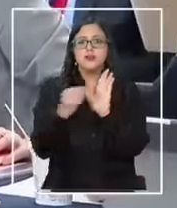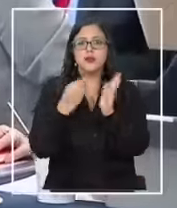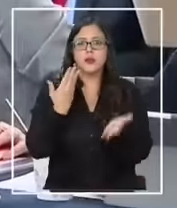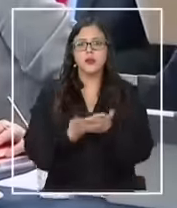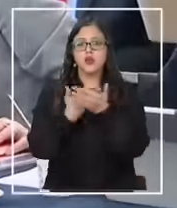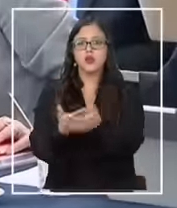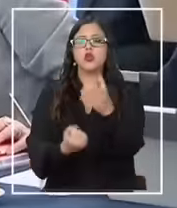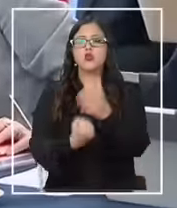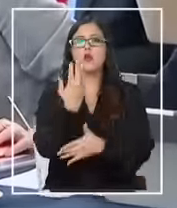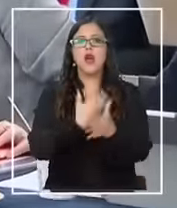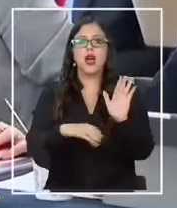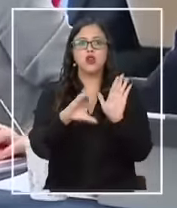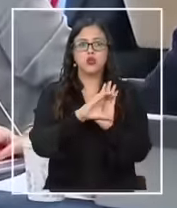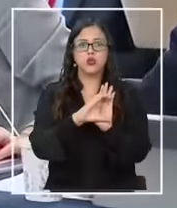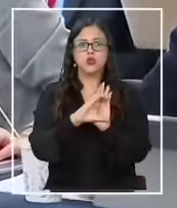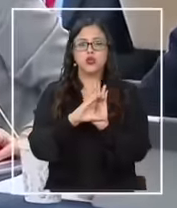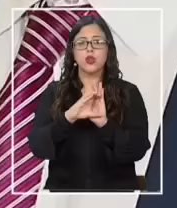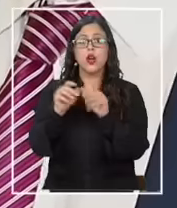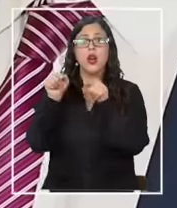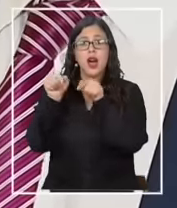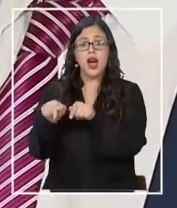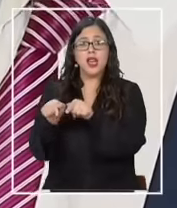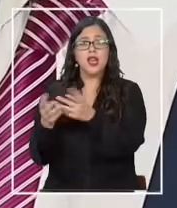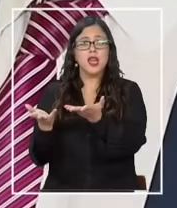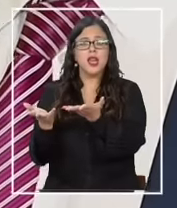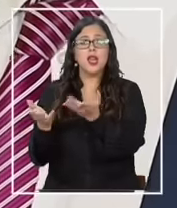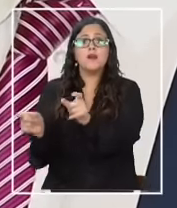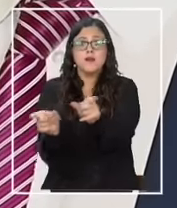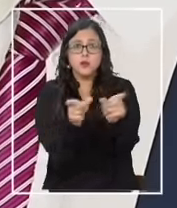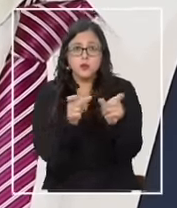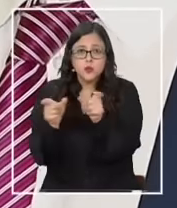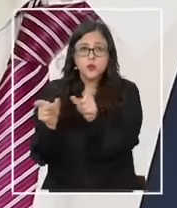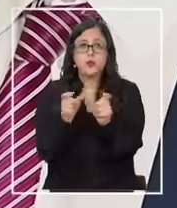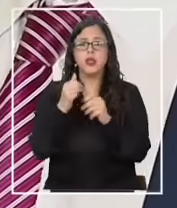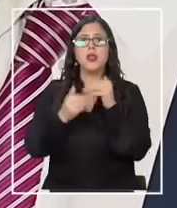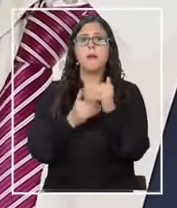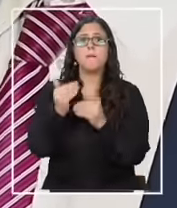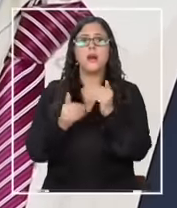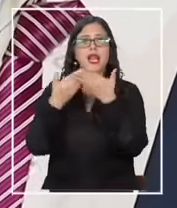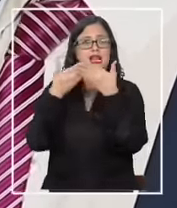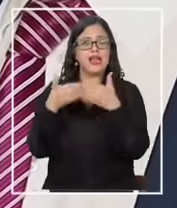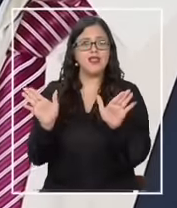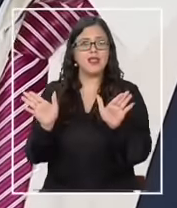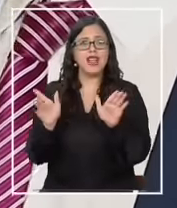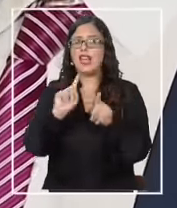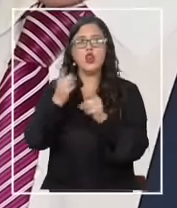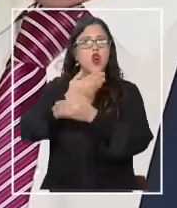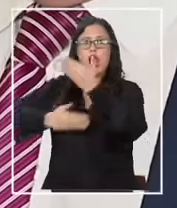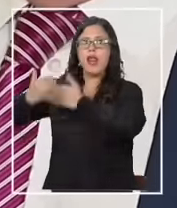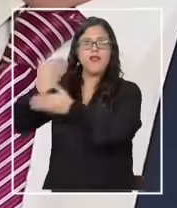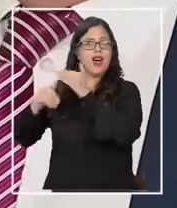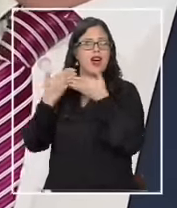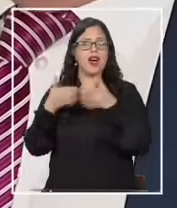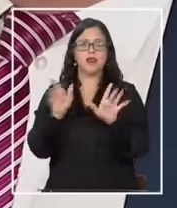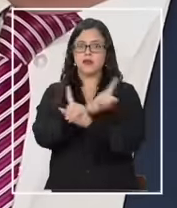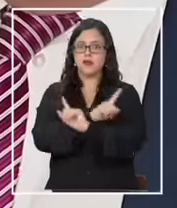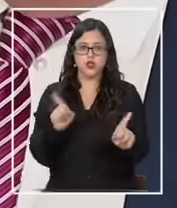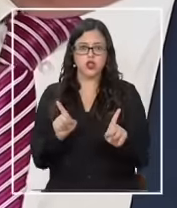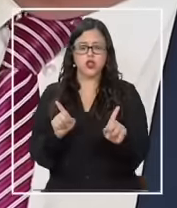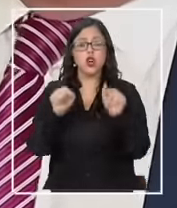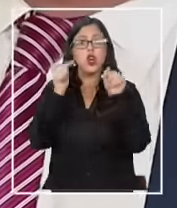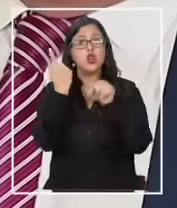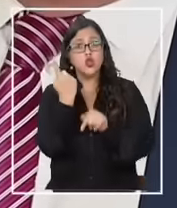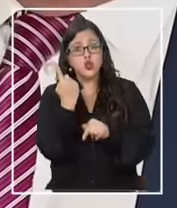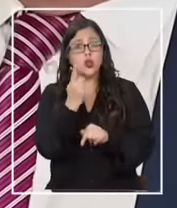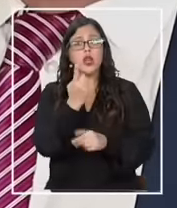propuesta de nueva constitución. Nos compete velar porque avancemos en libertades más que retrocedamos en libertades. Y una de las